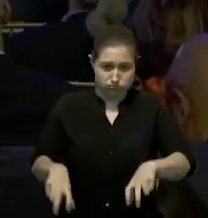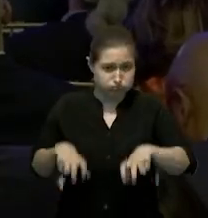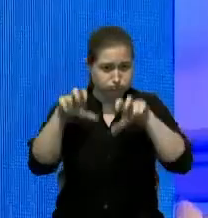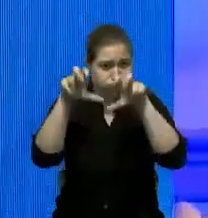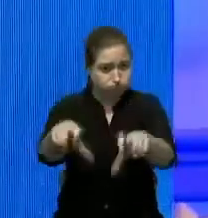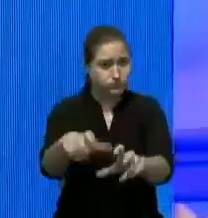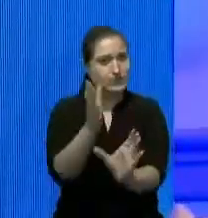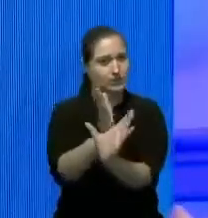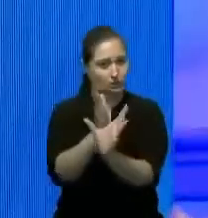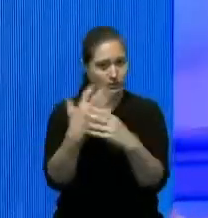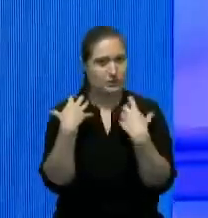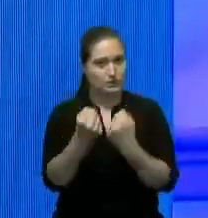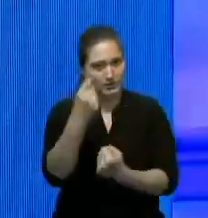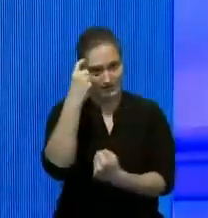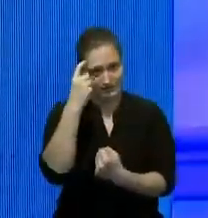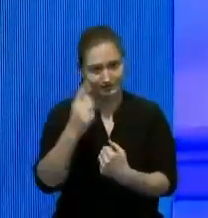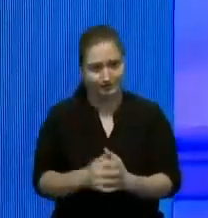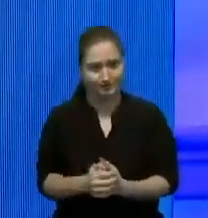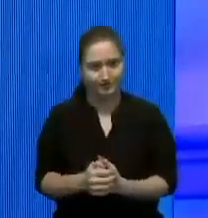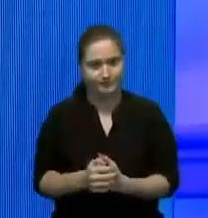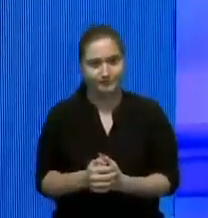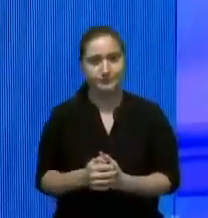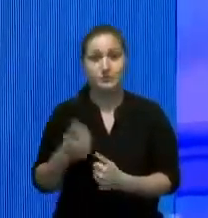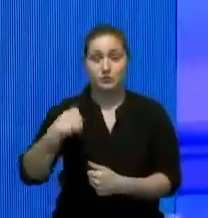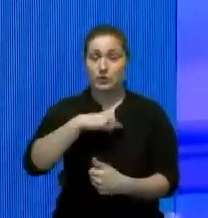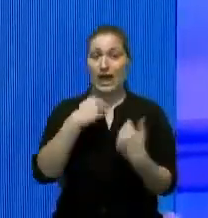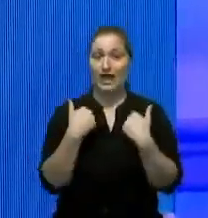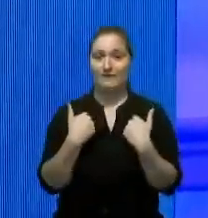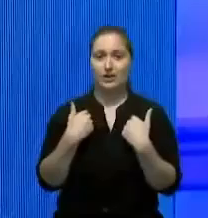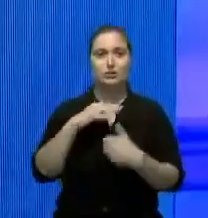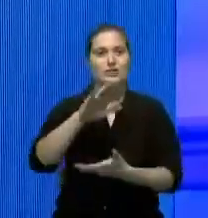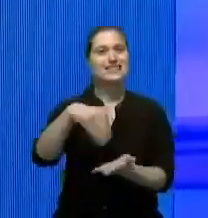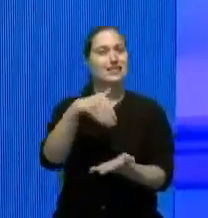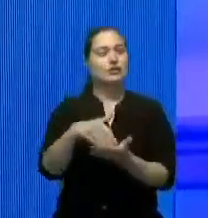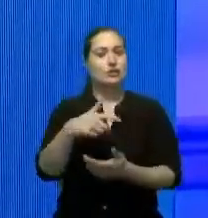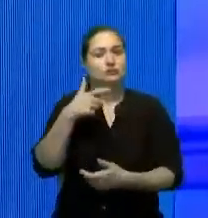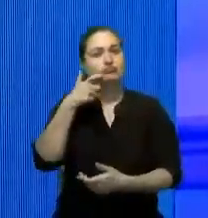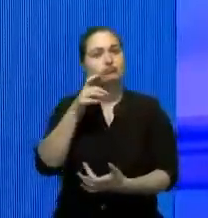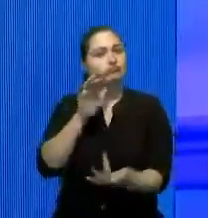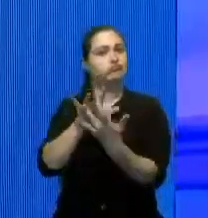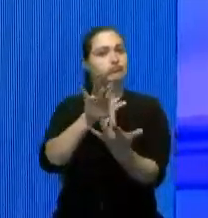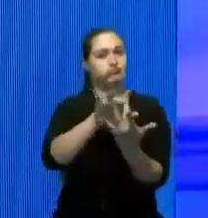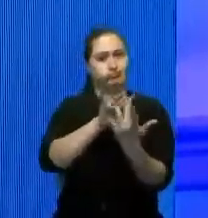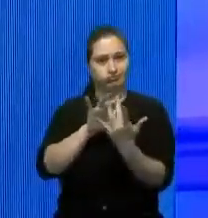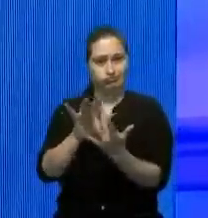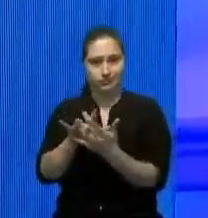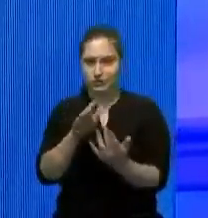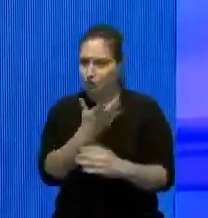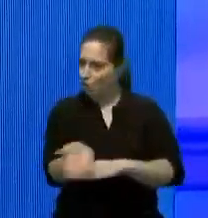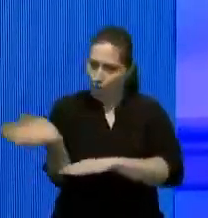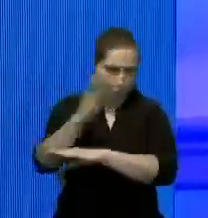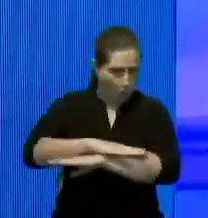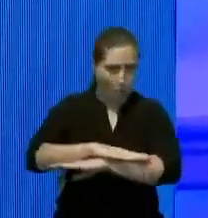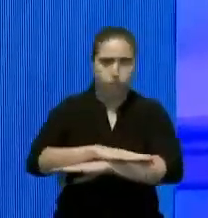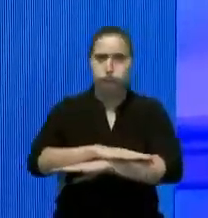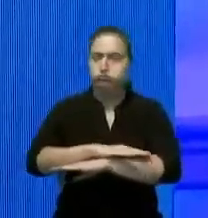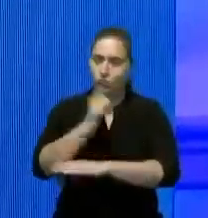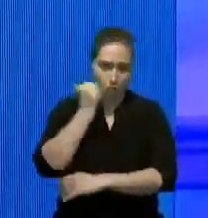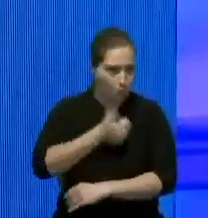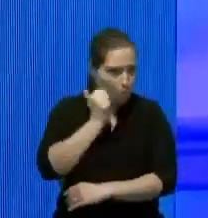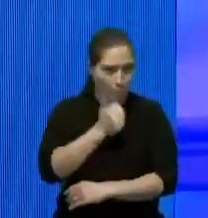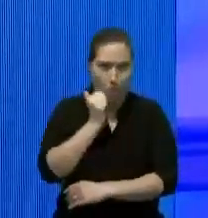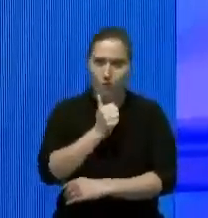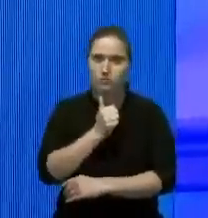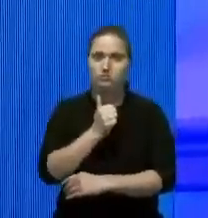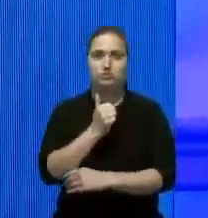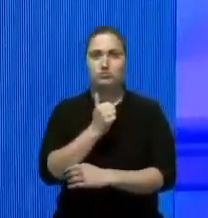mental hemos creado un contact center que hemos aumentado para cubrir todo el día ahora todos los días hasta las 12